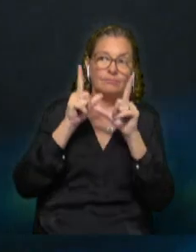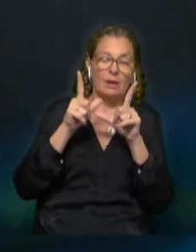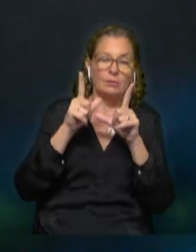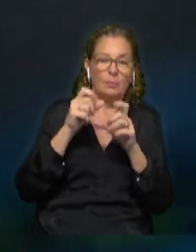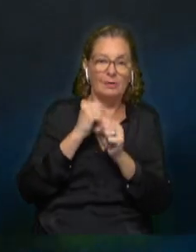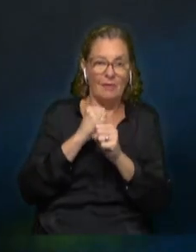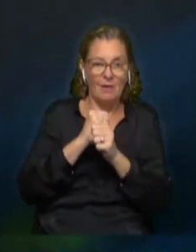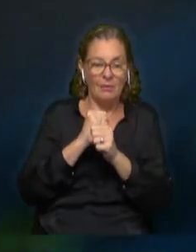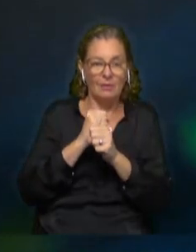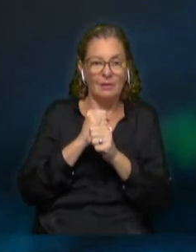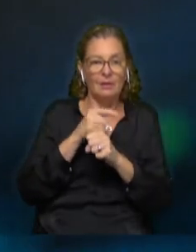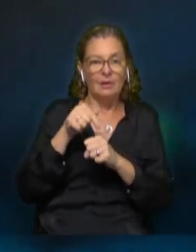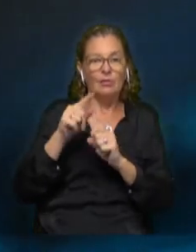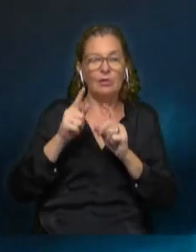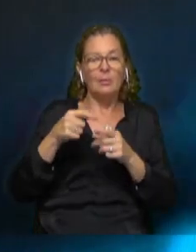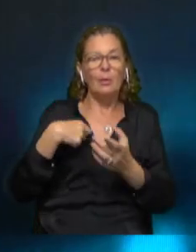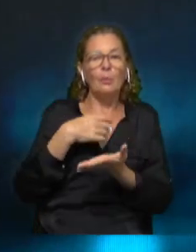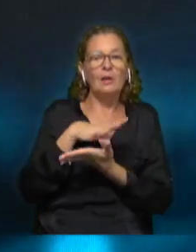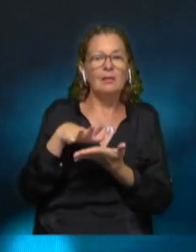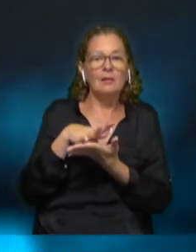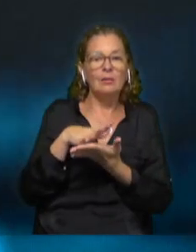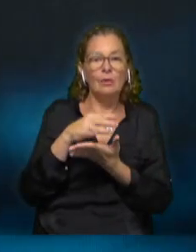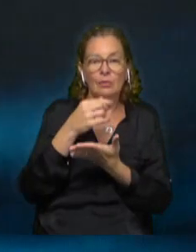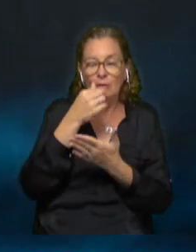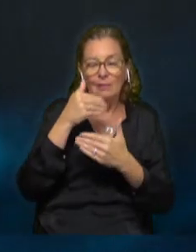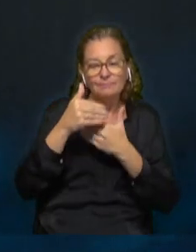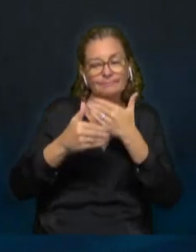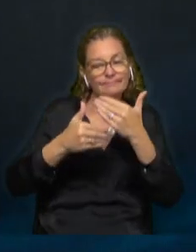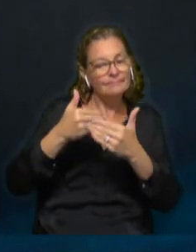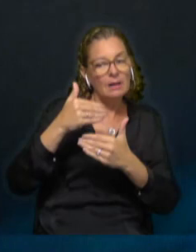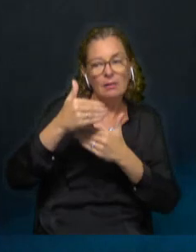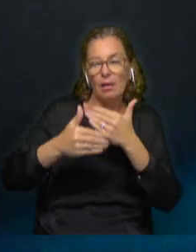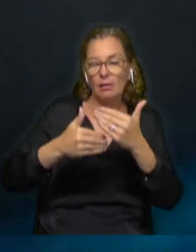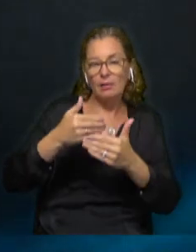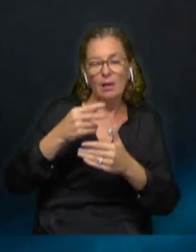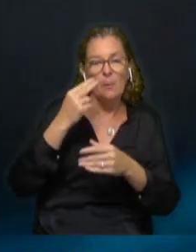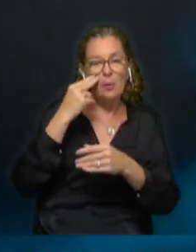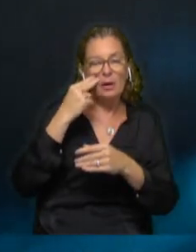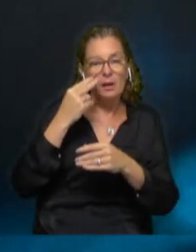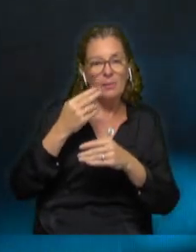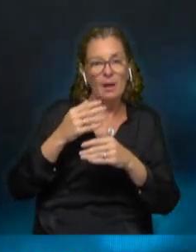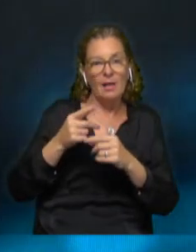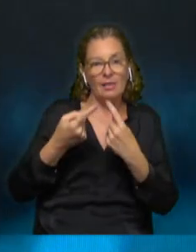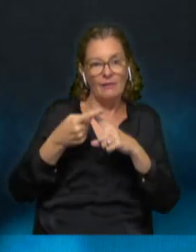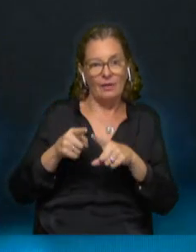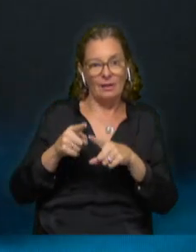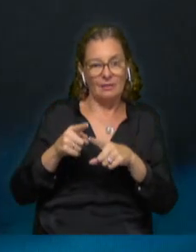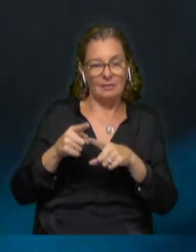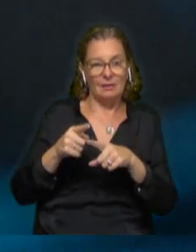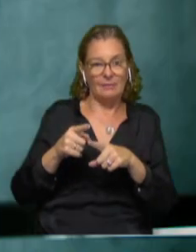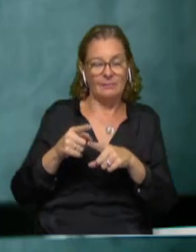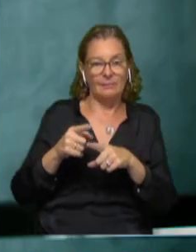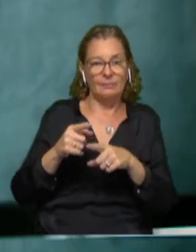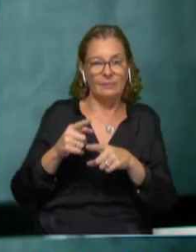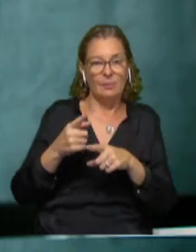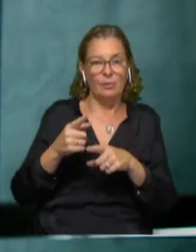la actividad, y que seguirá teniendo, dado que es una situación más permanente que transitoria, y que depende de problemas más que nada ajenos que propios. no